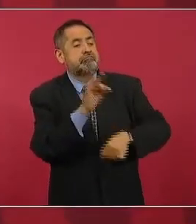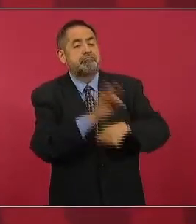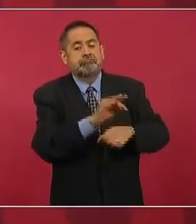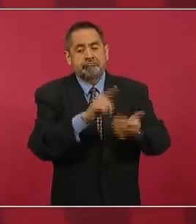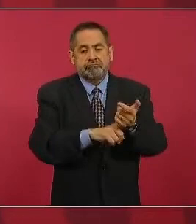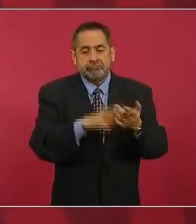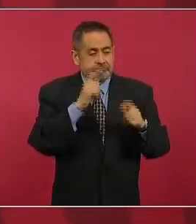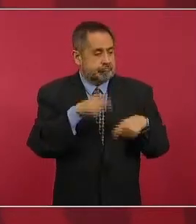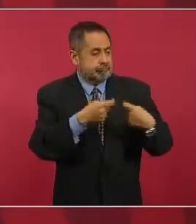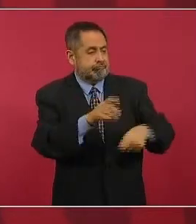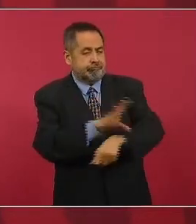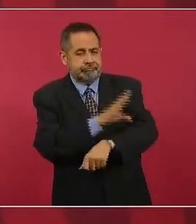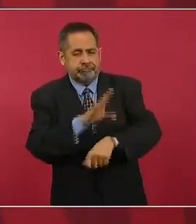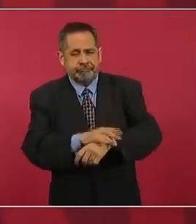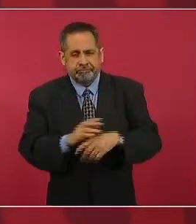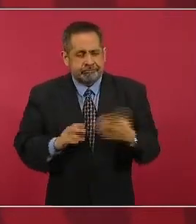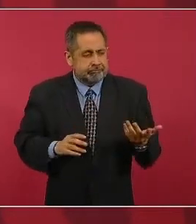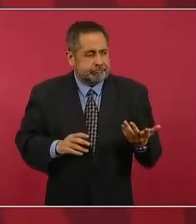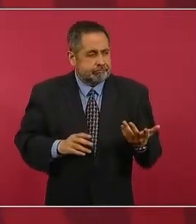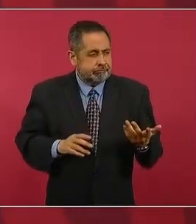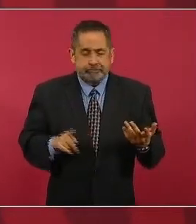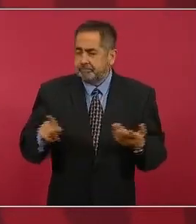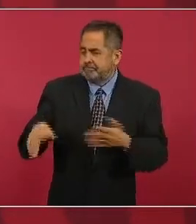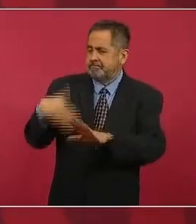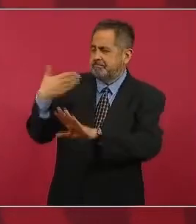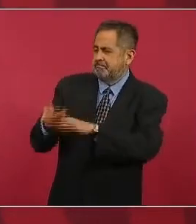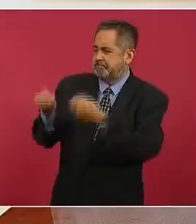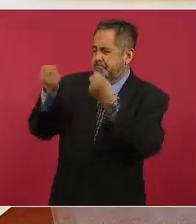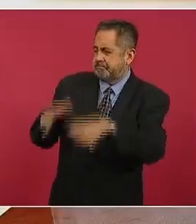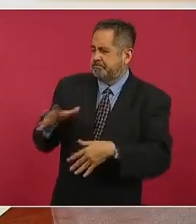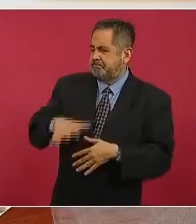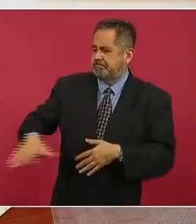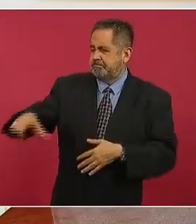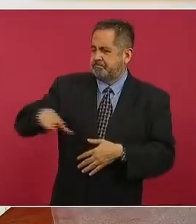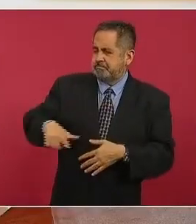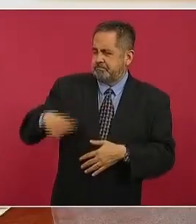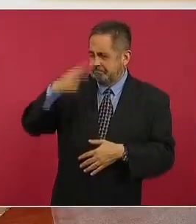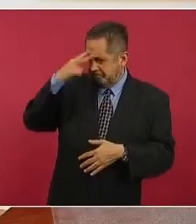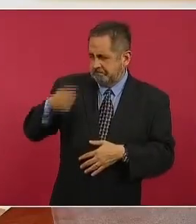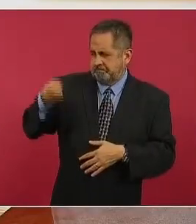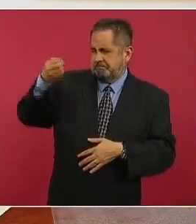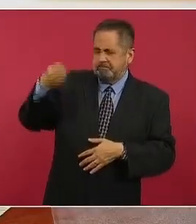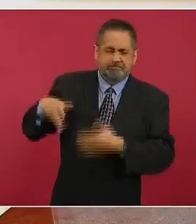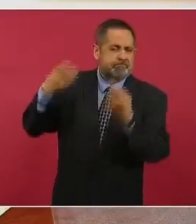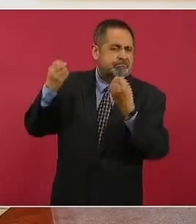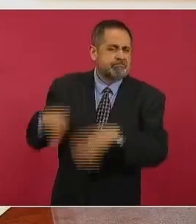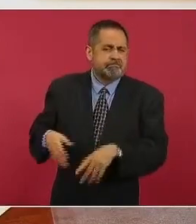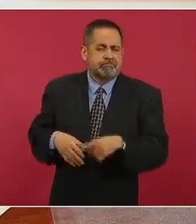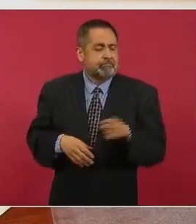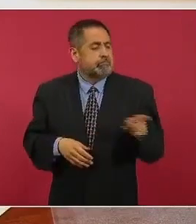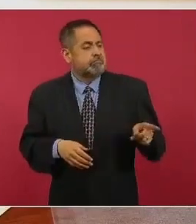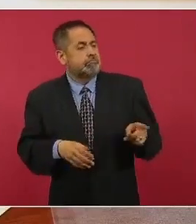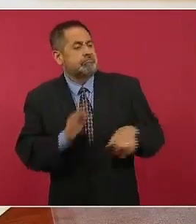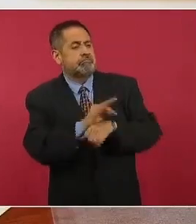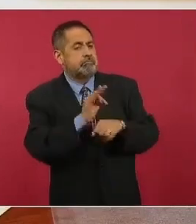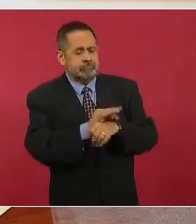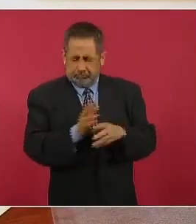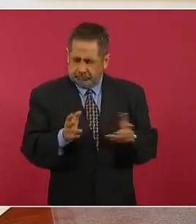electricidad en contra del interés general del pueblo de México